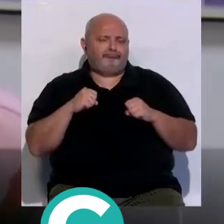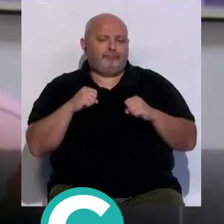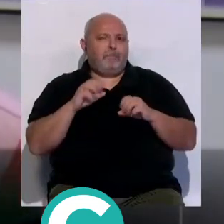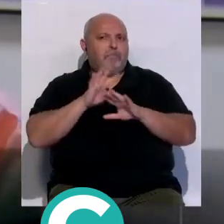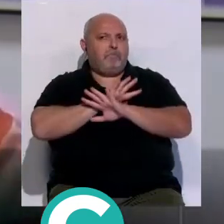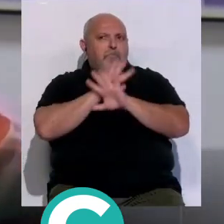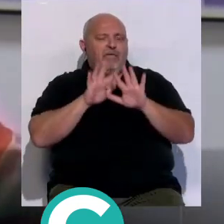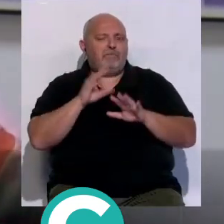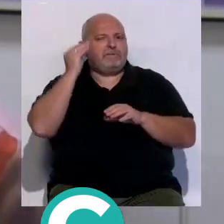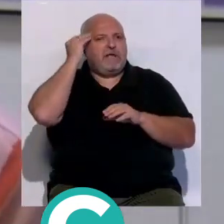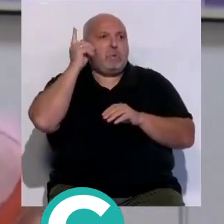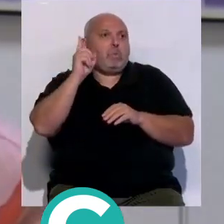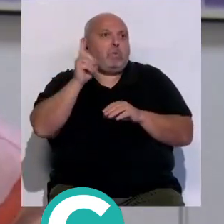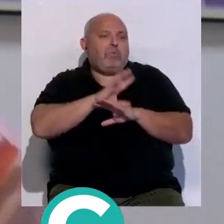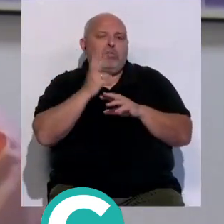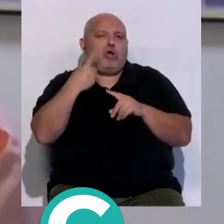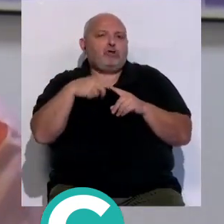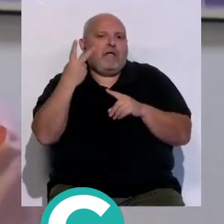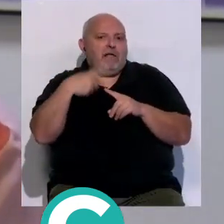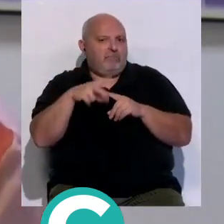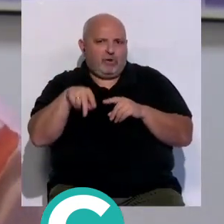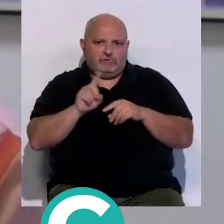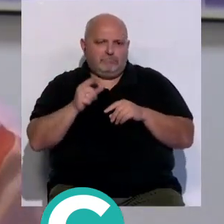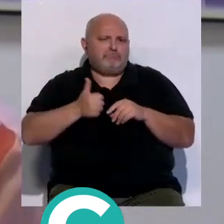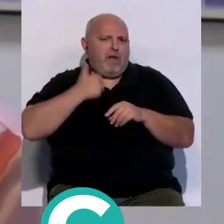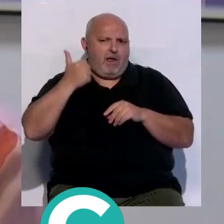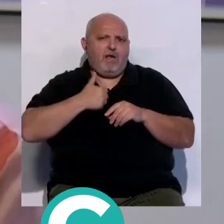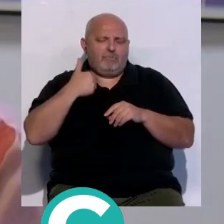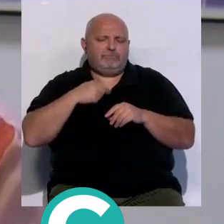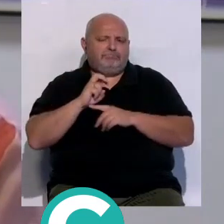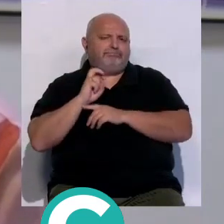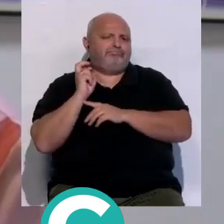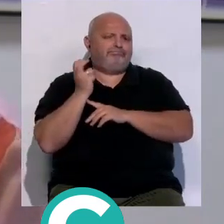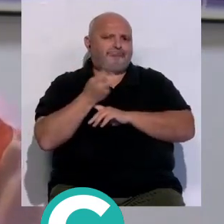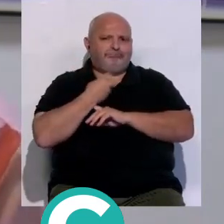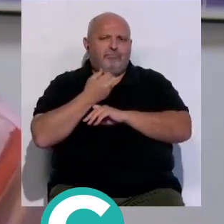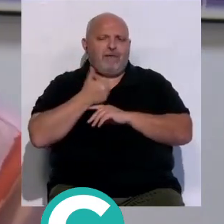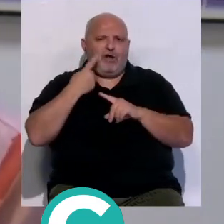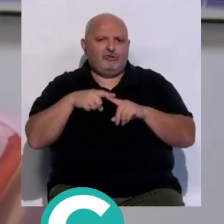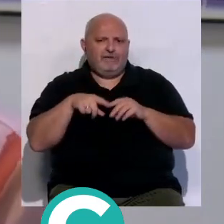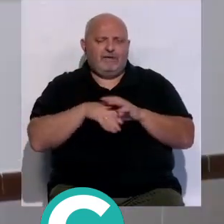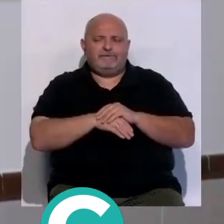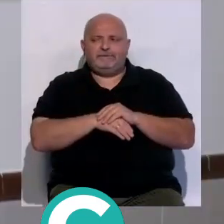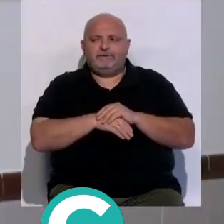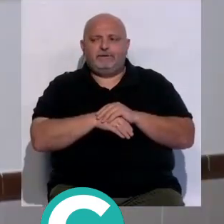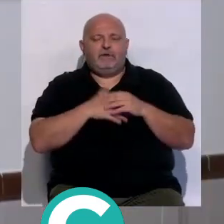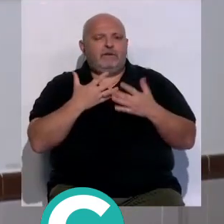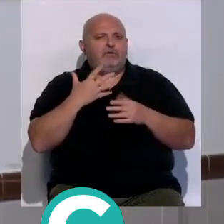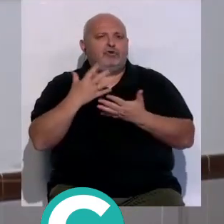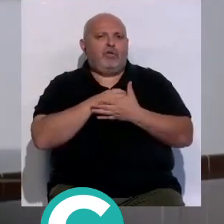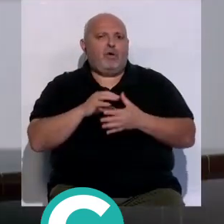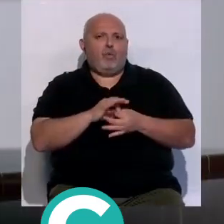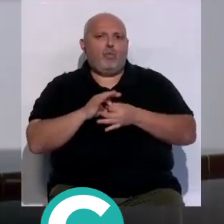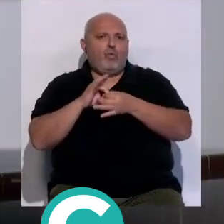parece que solo nos podemos dedicar a dos cositas y no queremos reivindicar que nos podemos dedicar a muchas más cosas Estamos todas